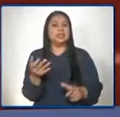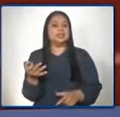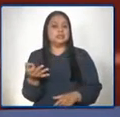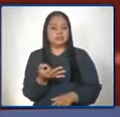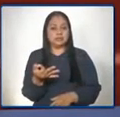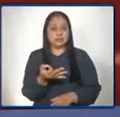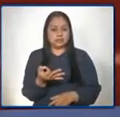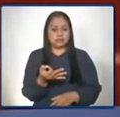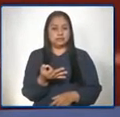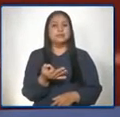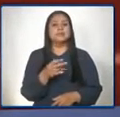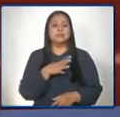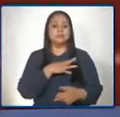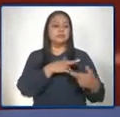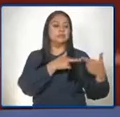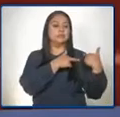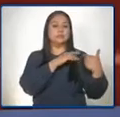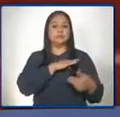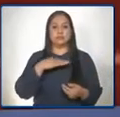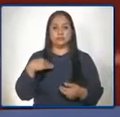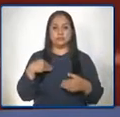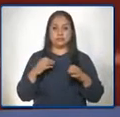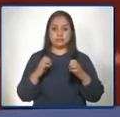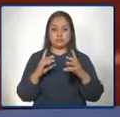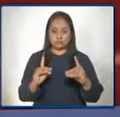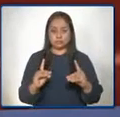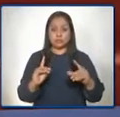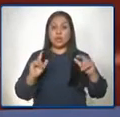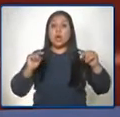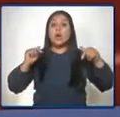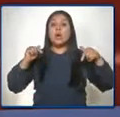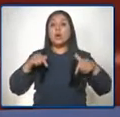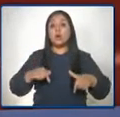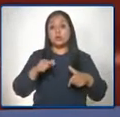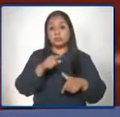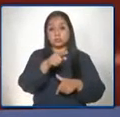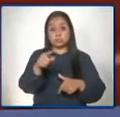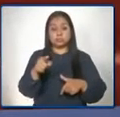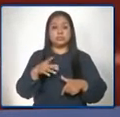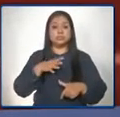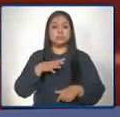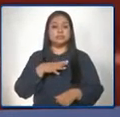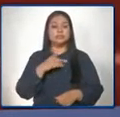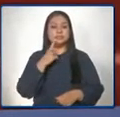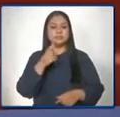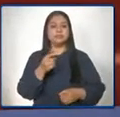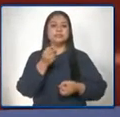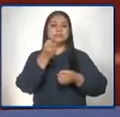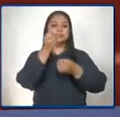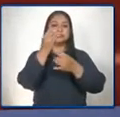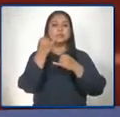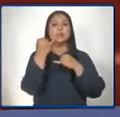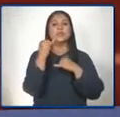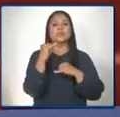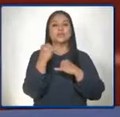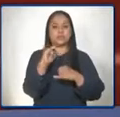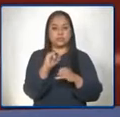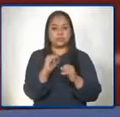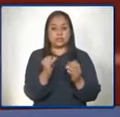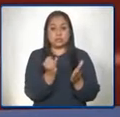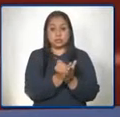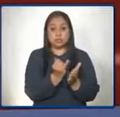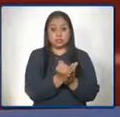Educación. Hoy ustedes tendrán la oportunidad de recibir un informe el informe institucional tanto